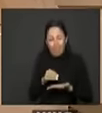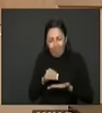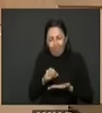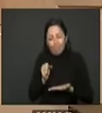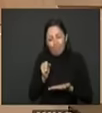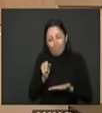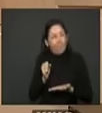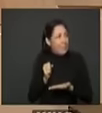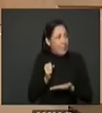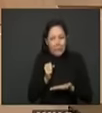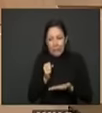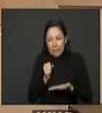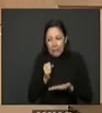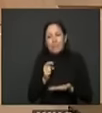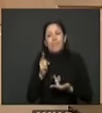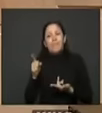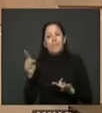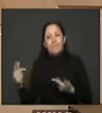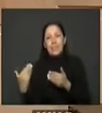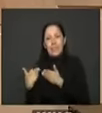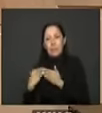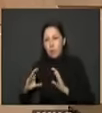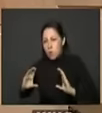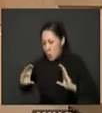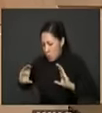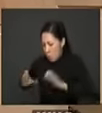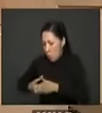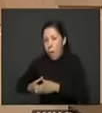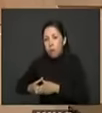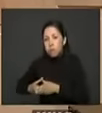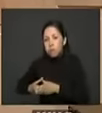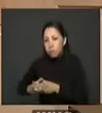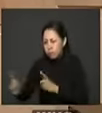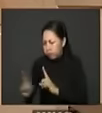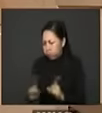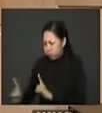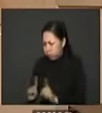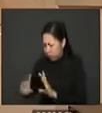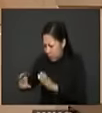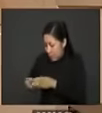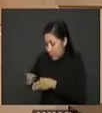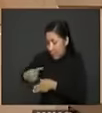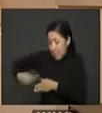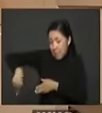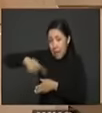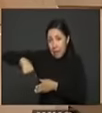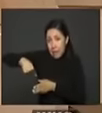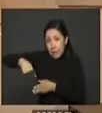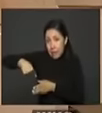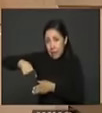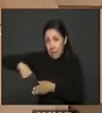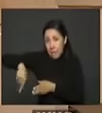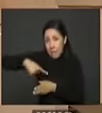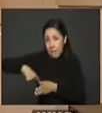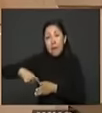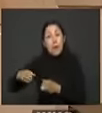crear el equipo mínimo de personal bien